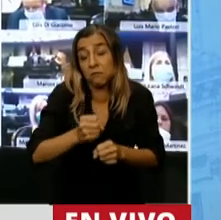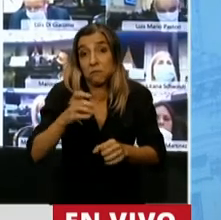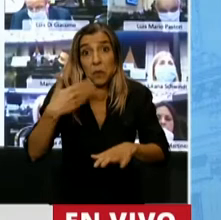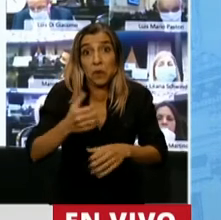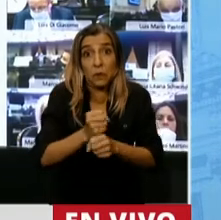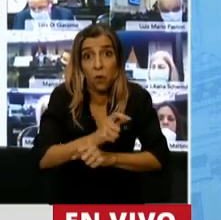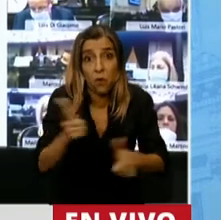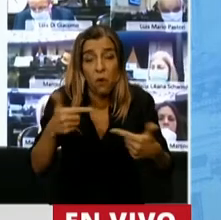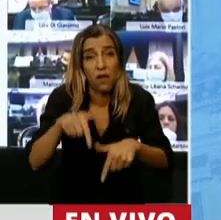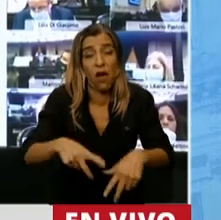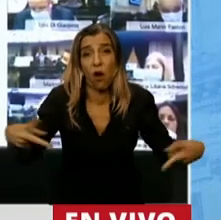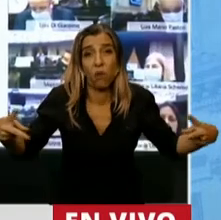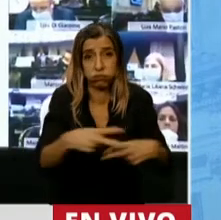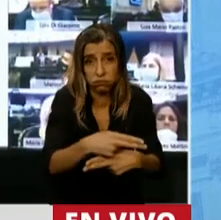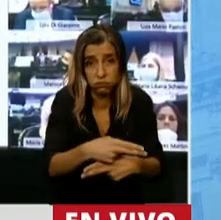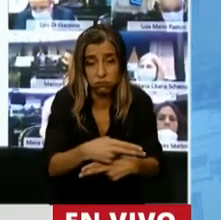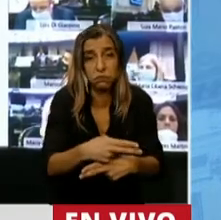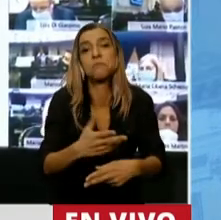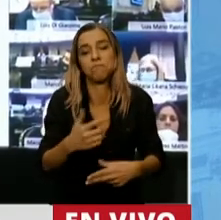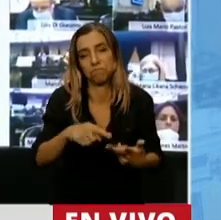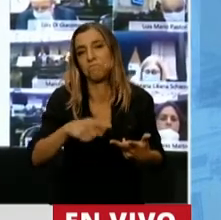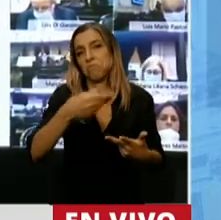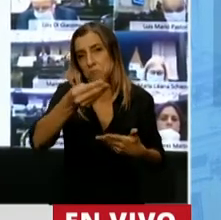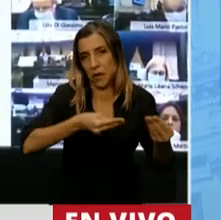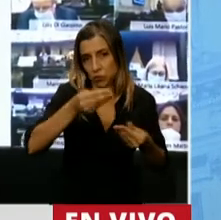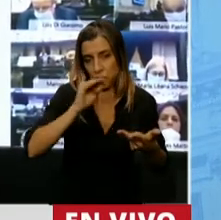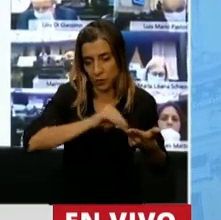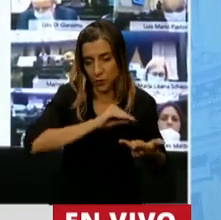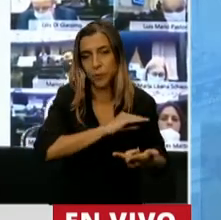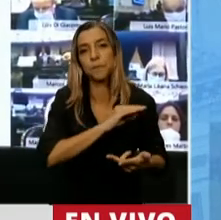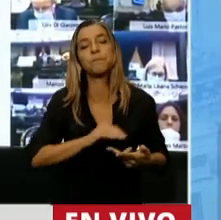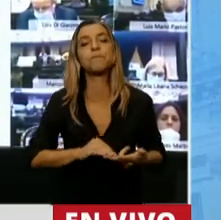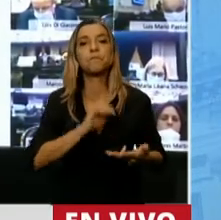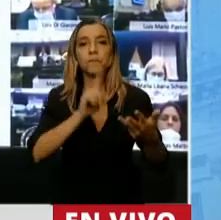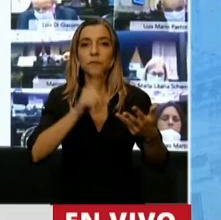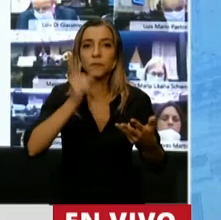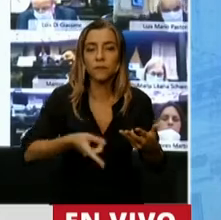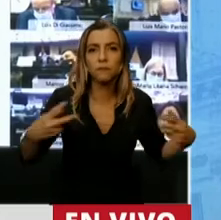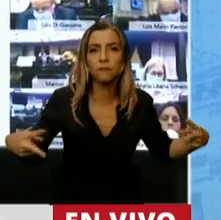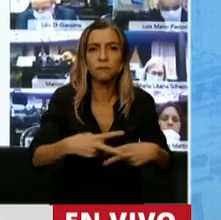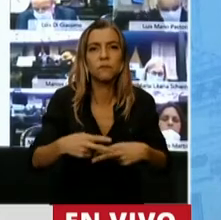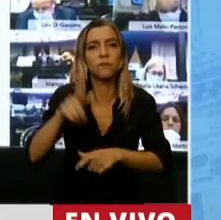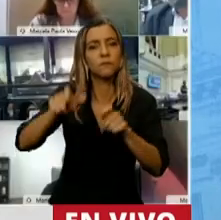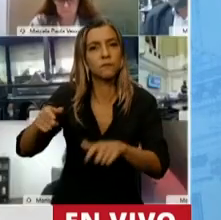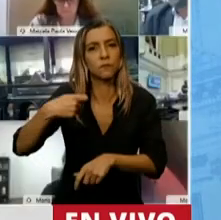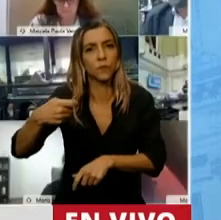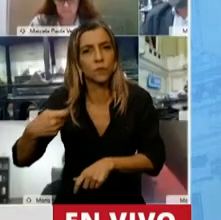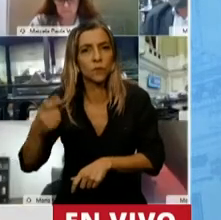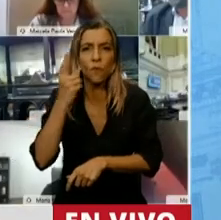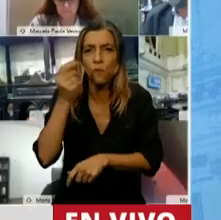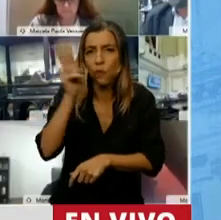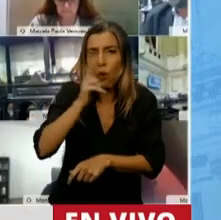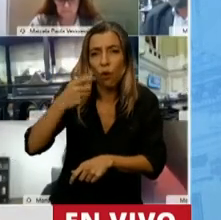un tijeretazo y un recorte enorme de este presupuesto. También ajuste a jubiladas y jubilados que tenemos que